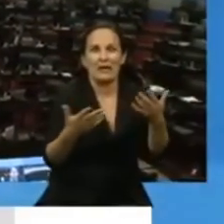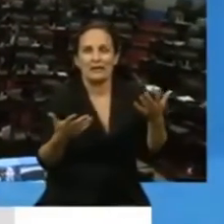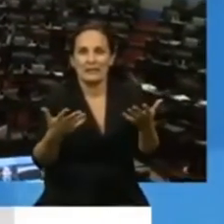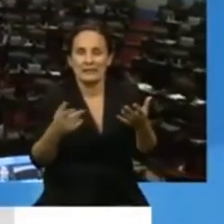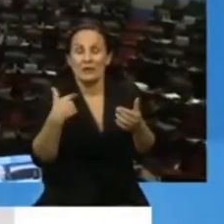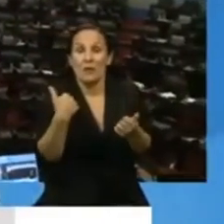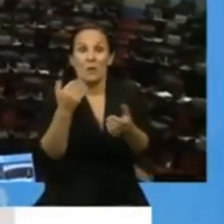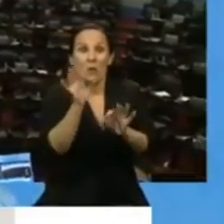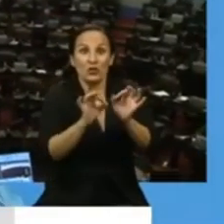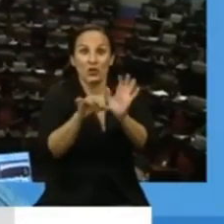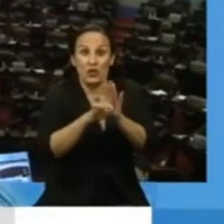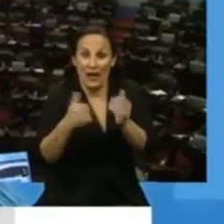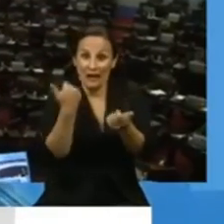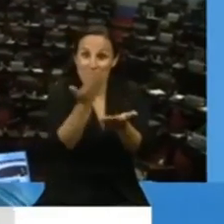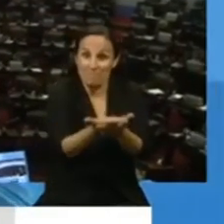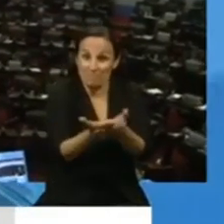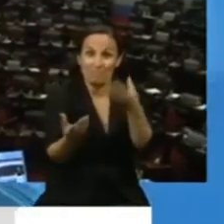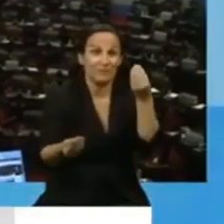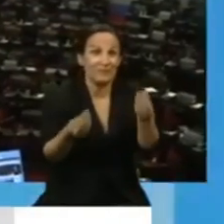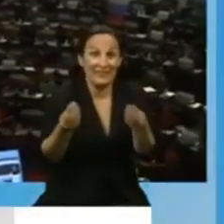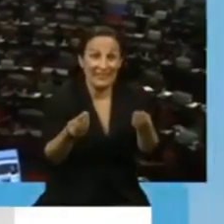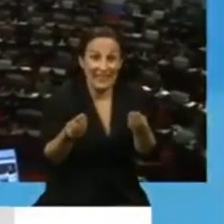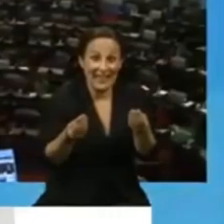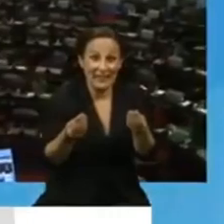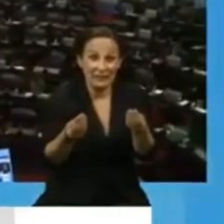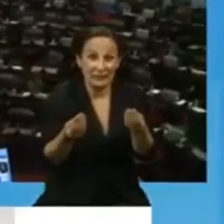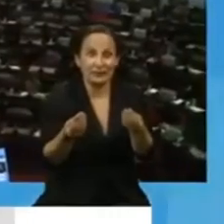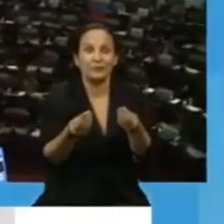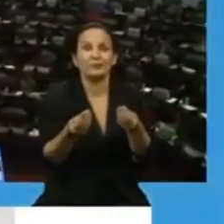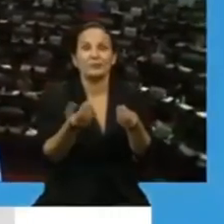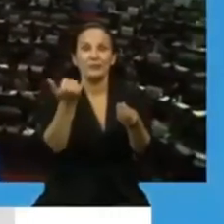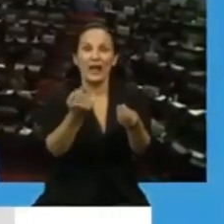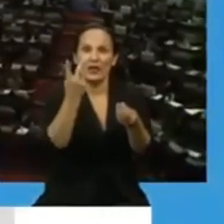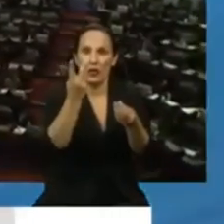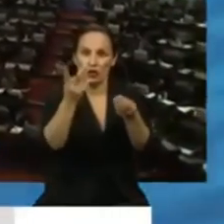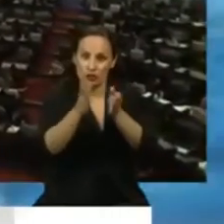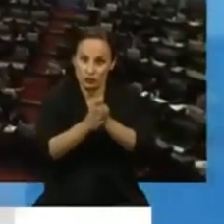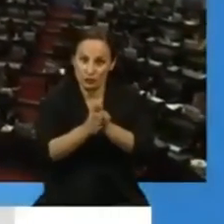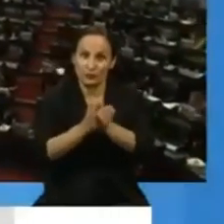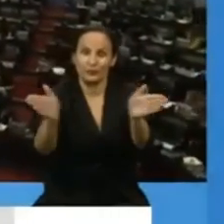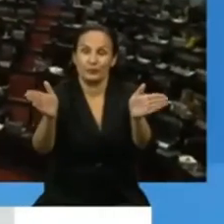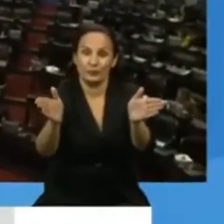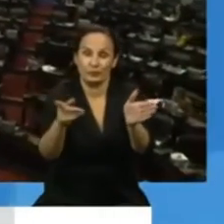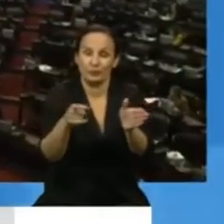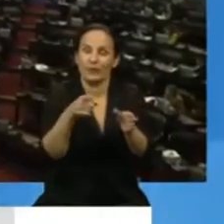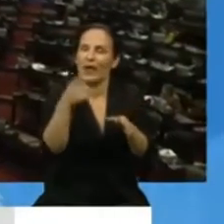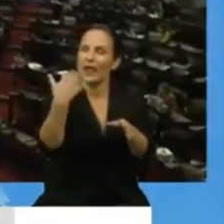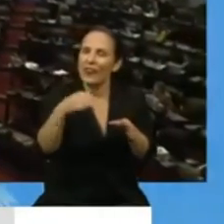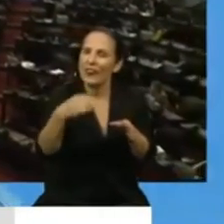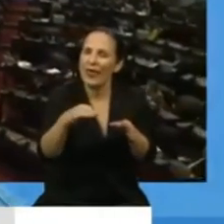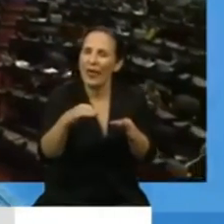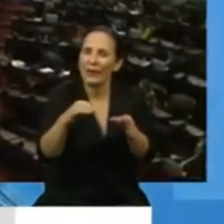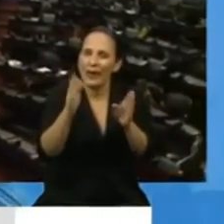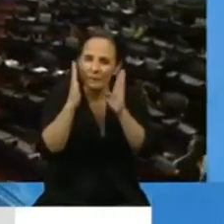contempla en forma diferenciada dos conceptos que deben tenerse en